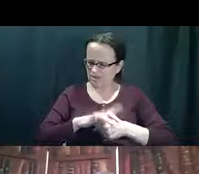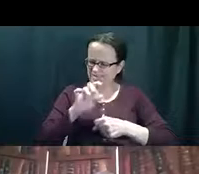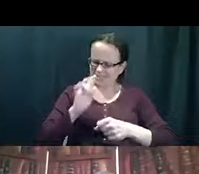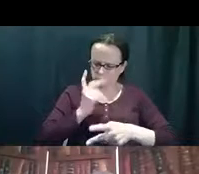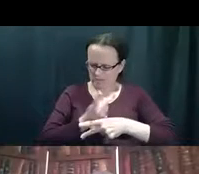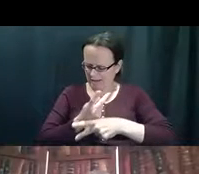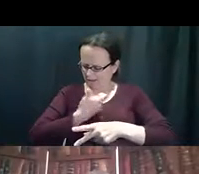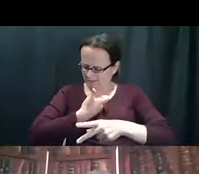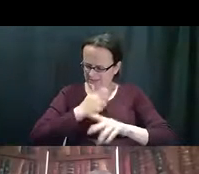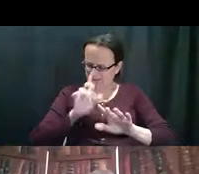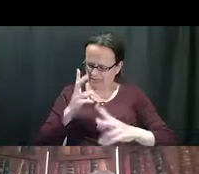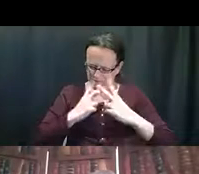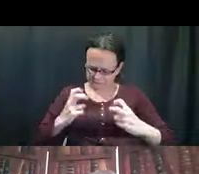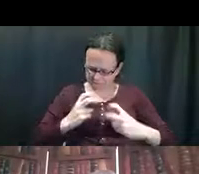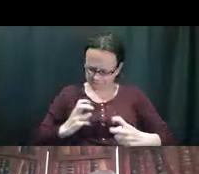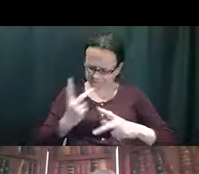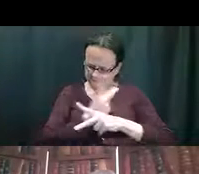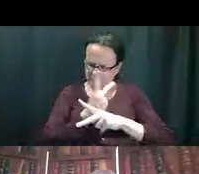Entonces, algo que debo yo mirar en mí mismo.